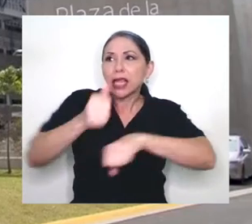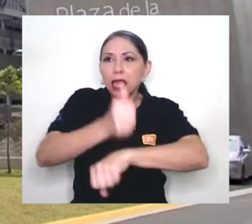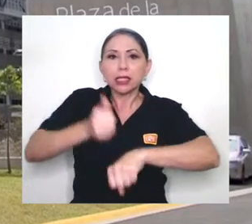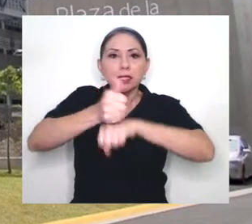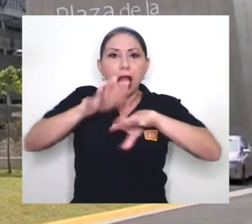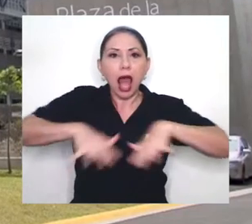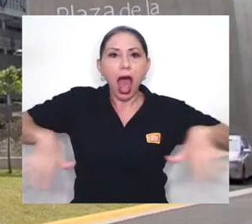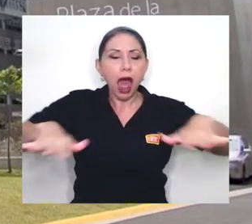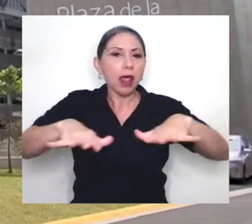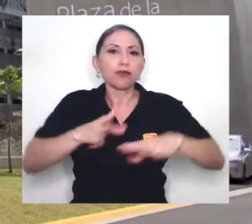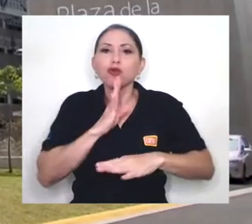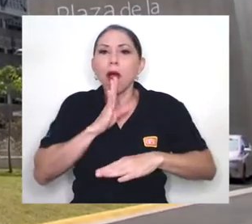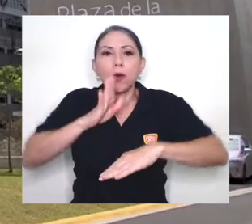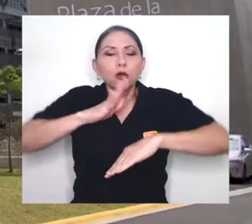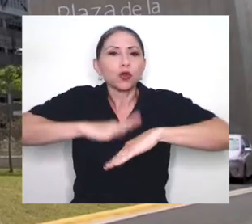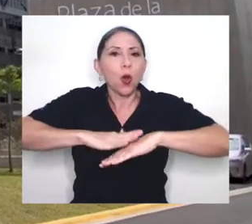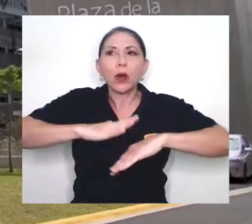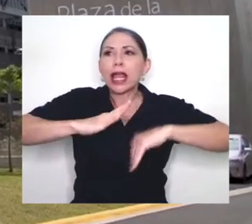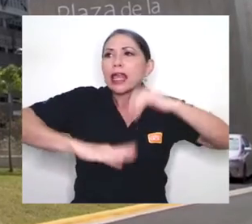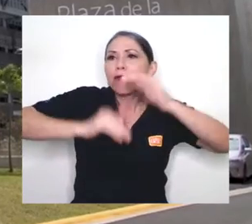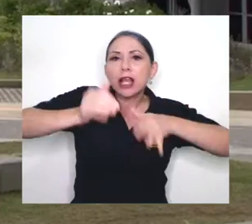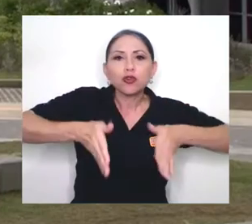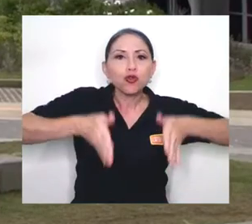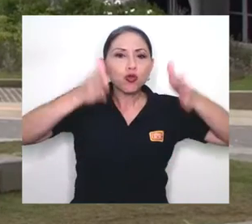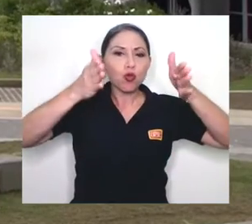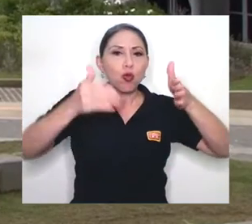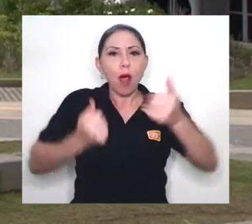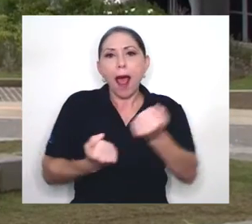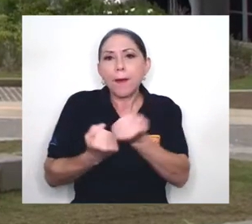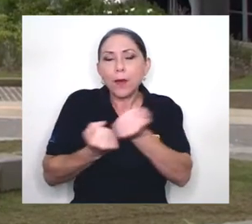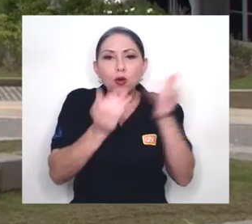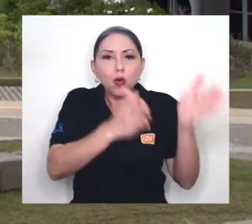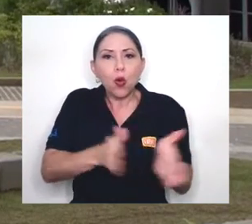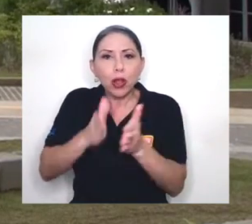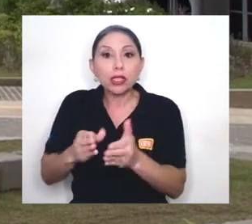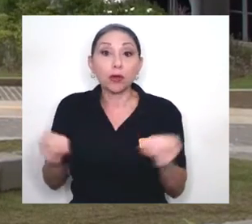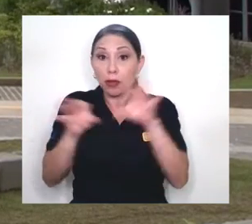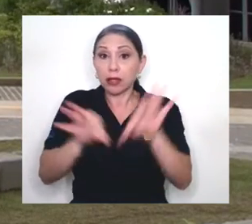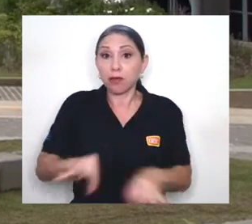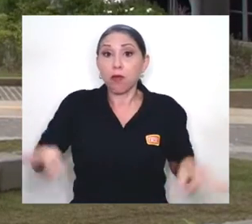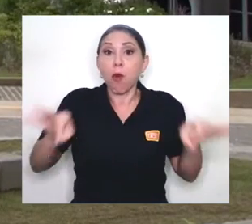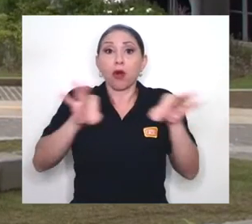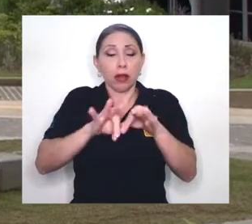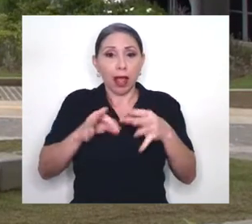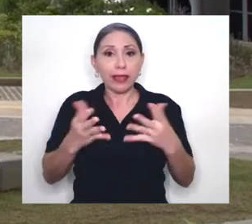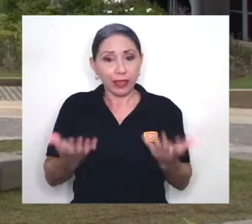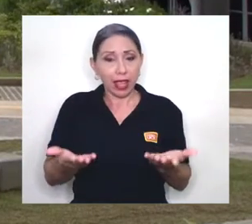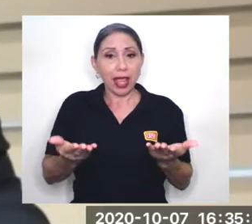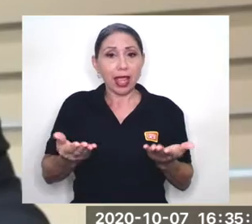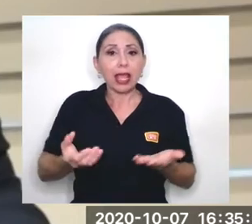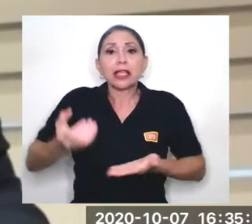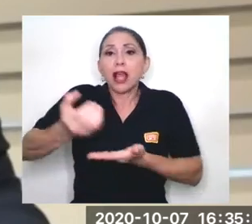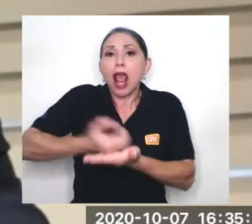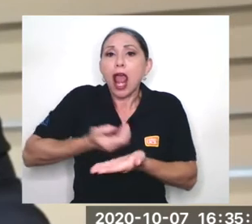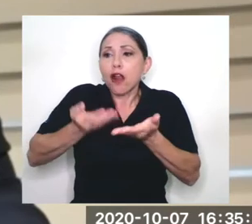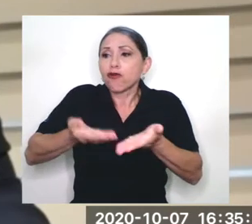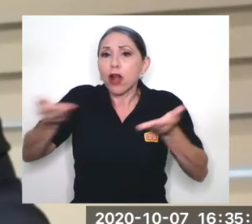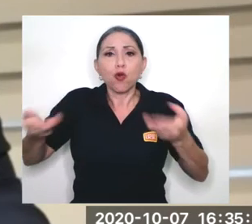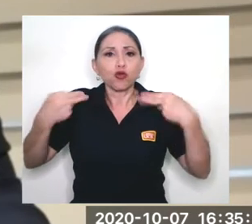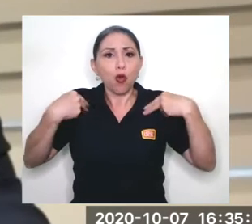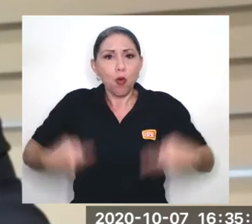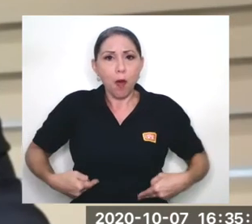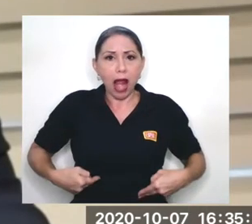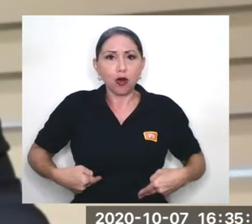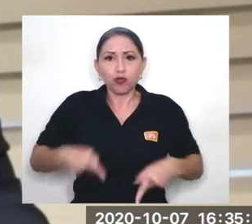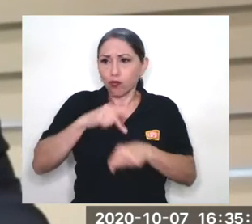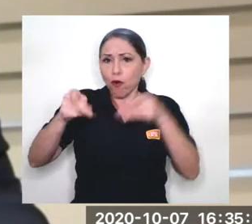refiero desde infraestructura, desde apoyo logístico, hasta lo más importante, que es el recurso humano formado en